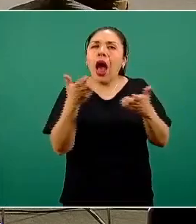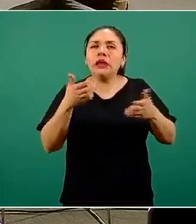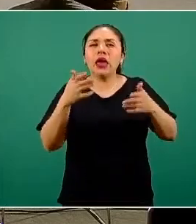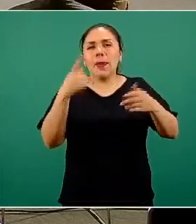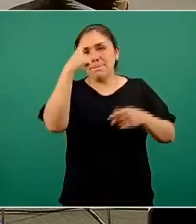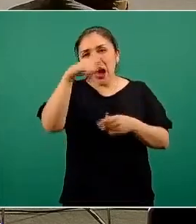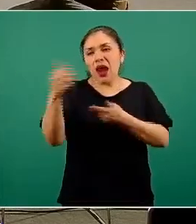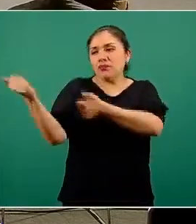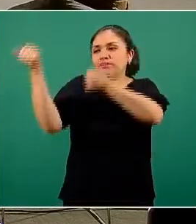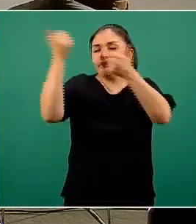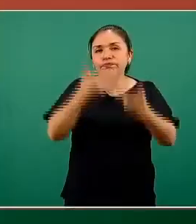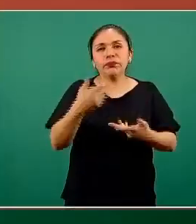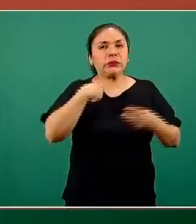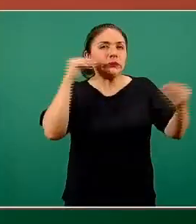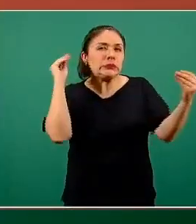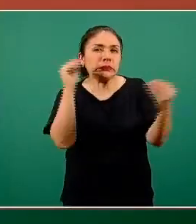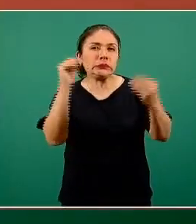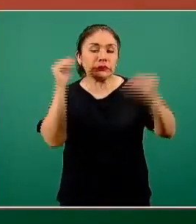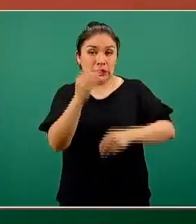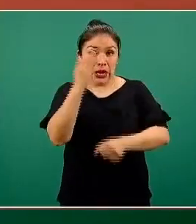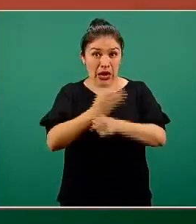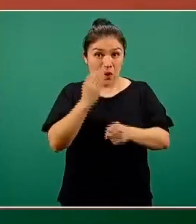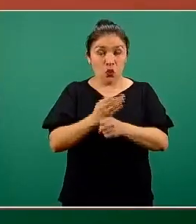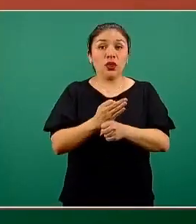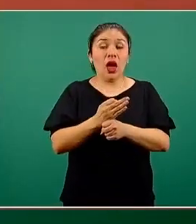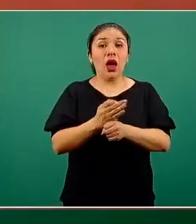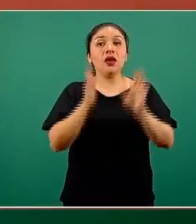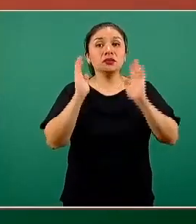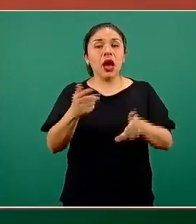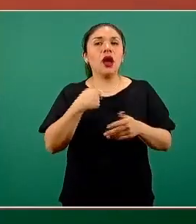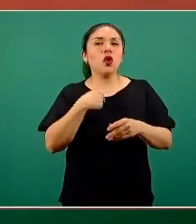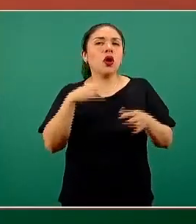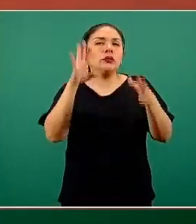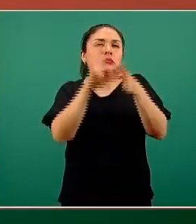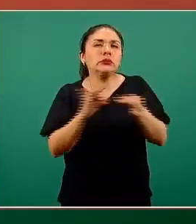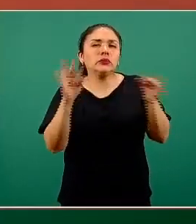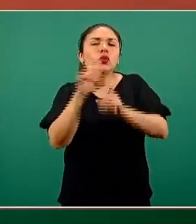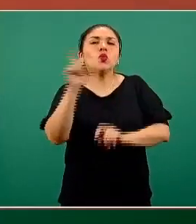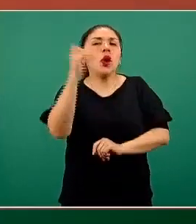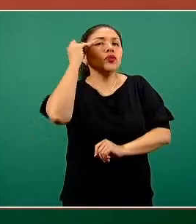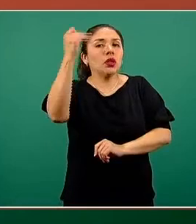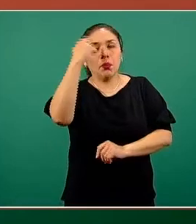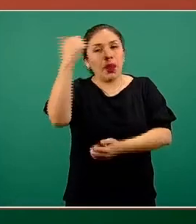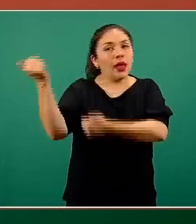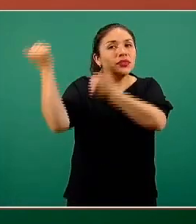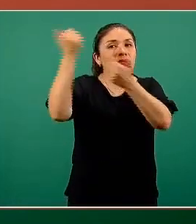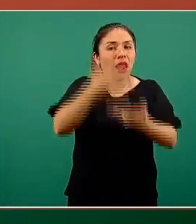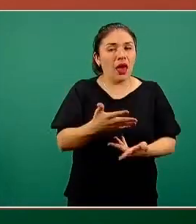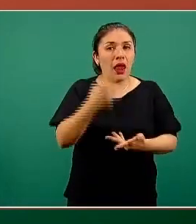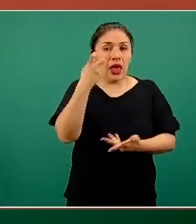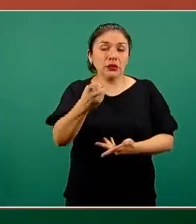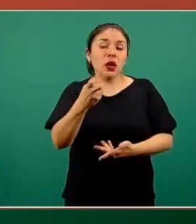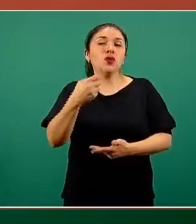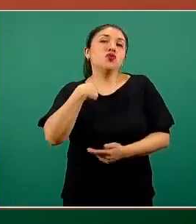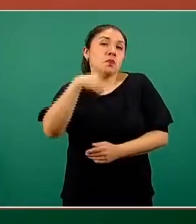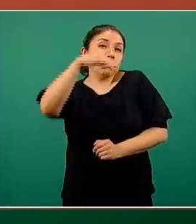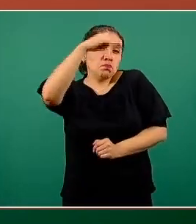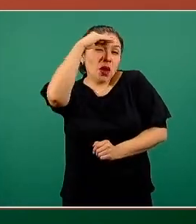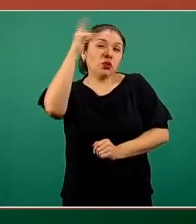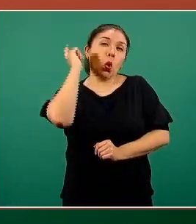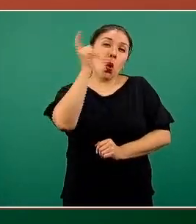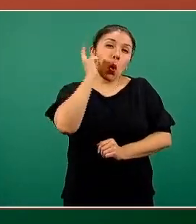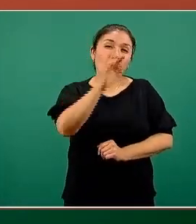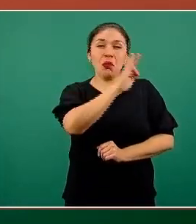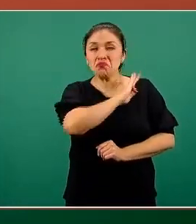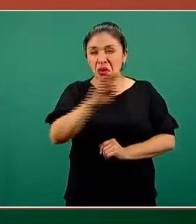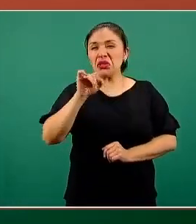de la entrega. En este momento, estamos precisando los tiempos de entrega. Lo deseable y aparentemente muy